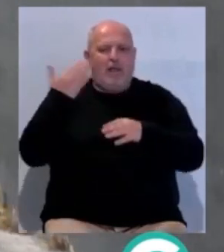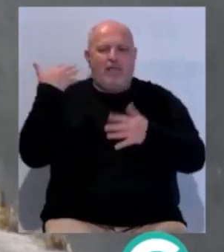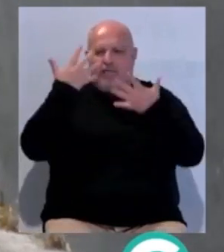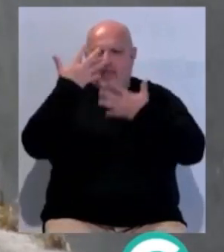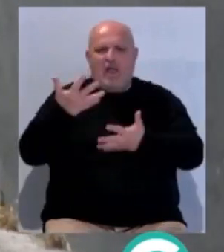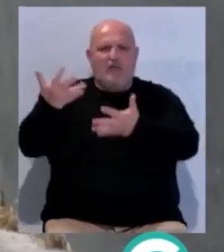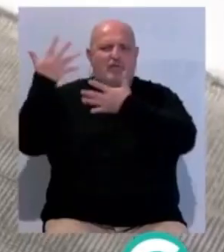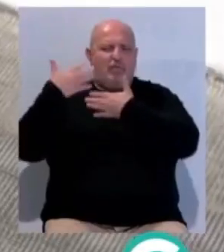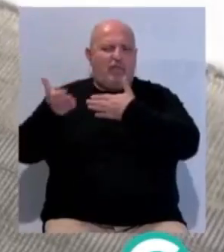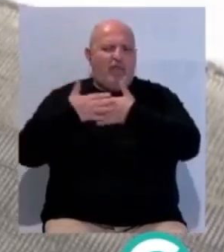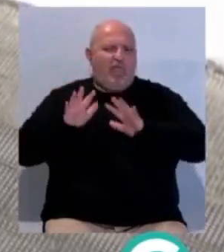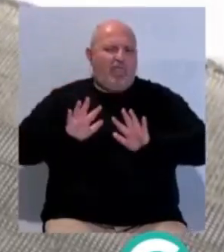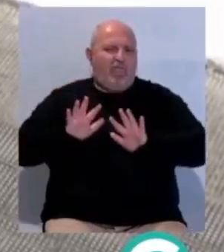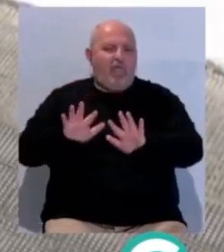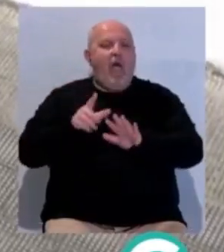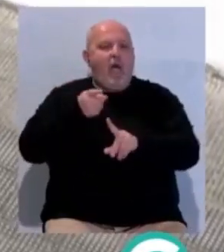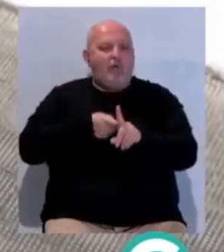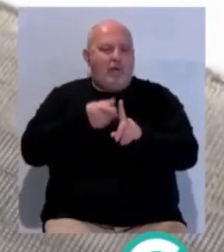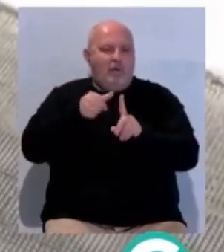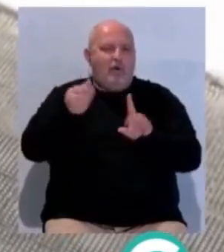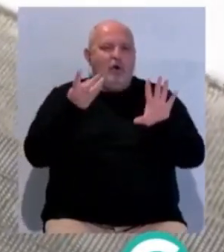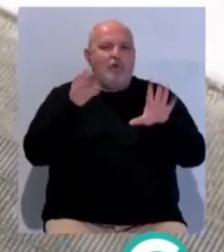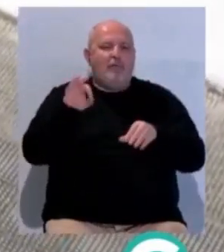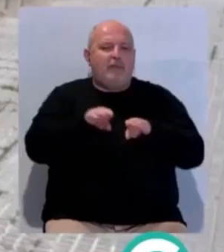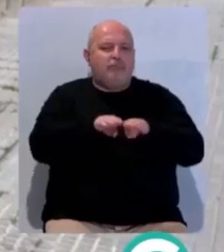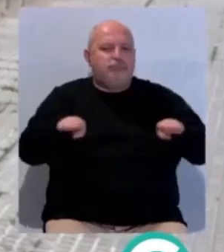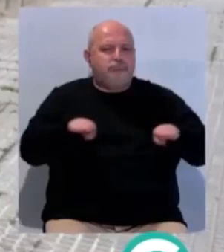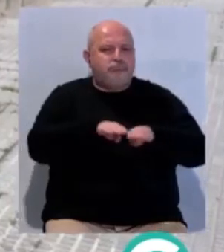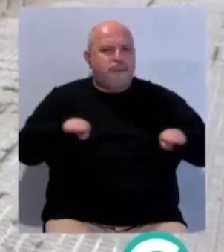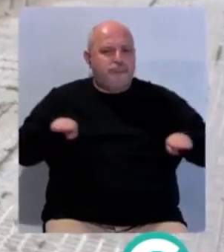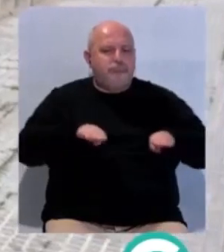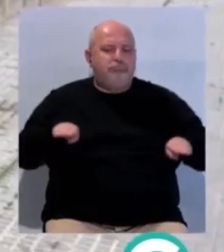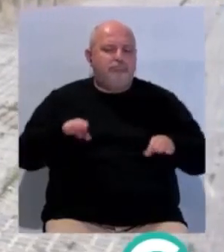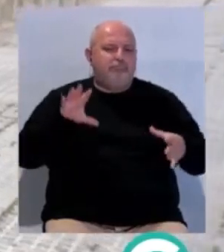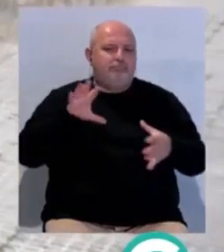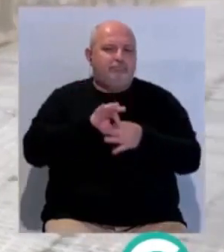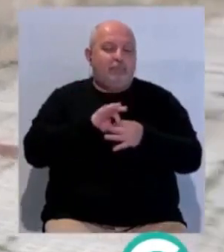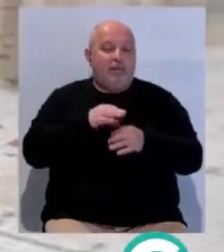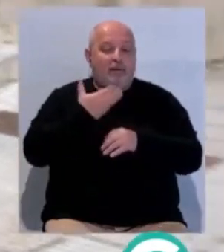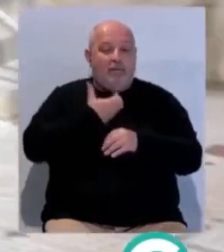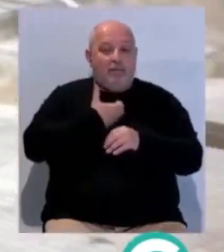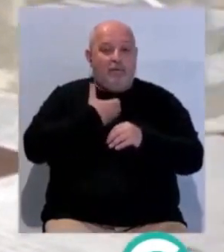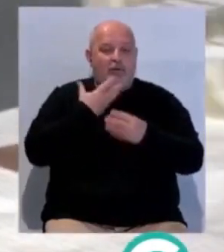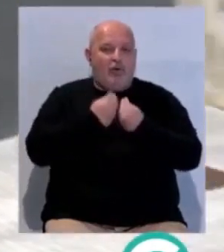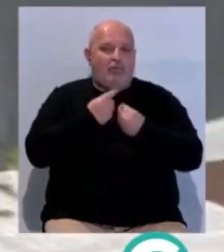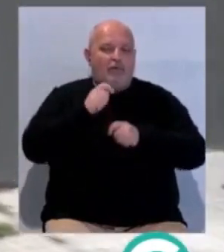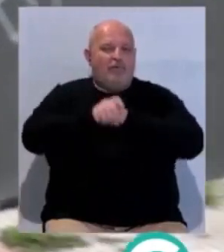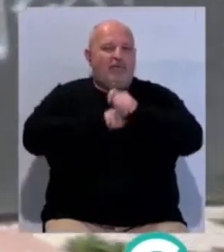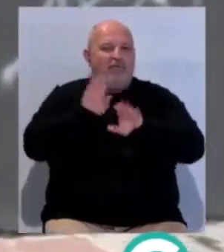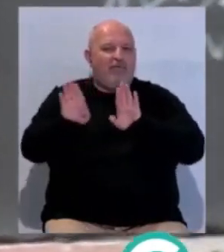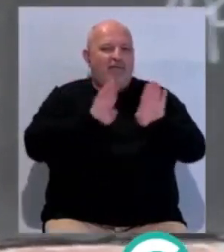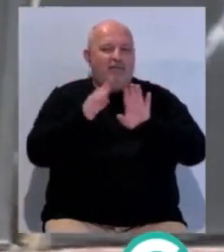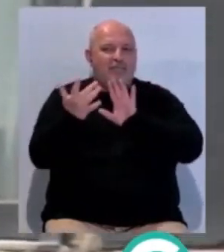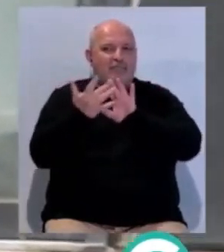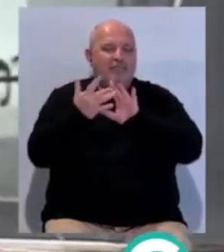una década y cerradas. Ahora podrán aportar 90 plazas de estacionamiento, acordando el Gobierno local con la Asociación de